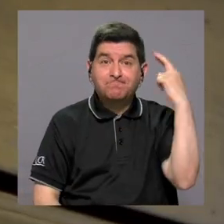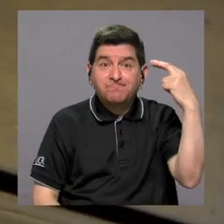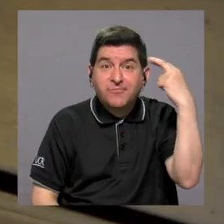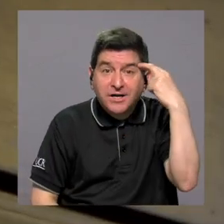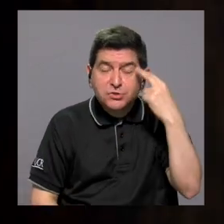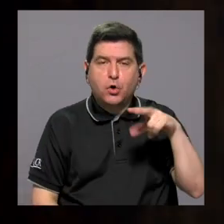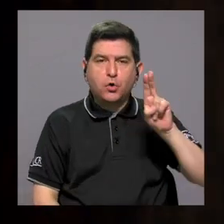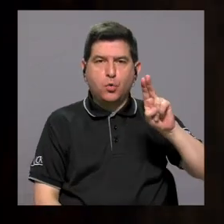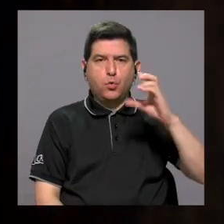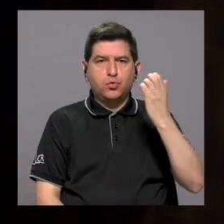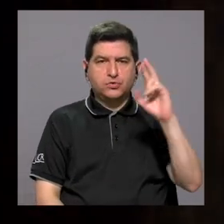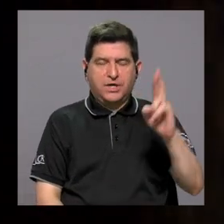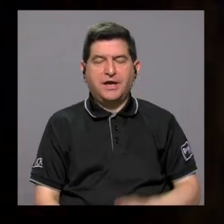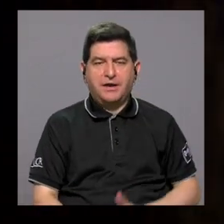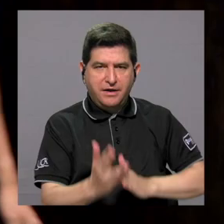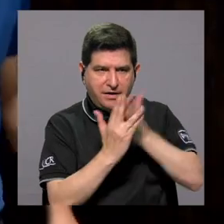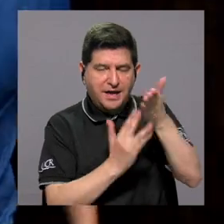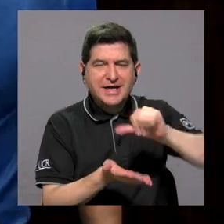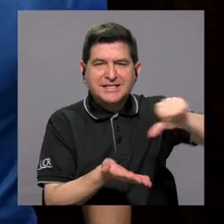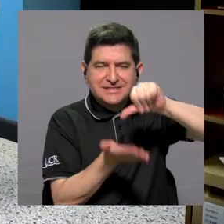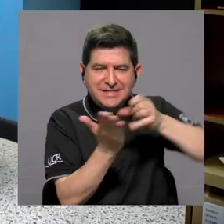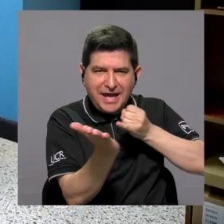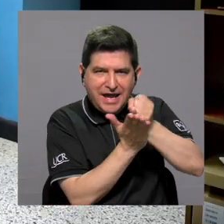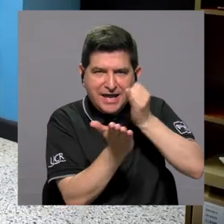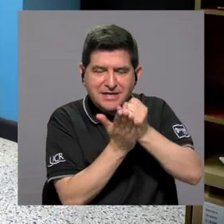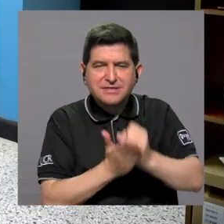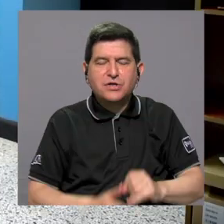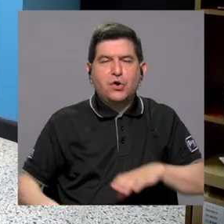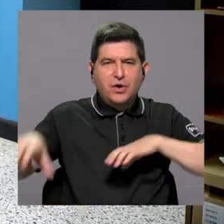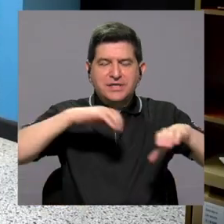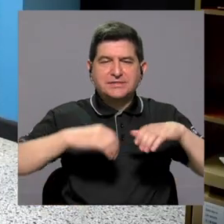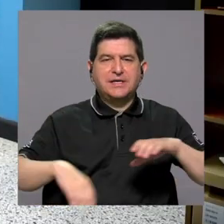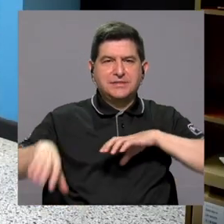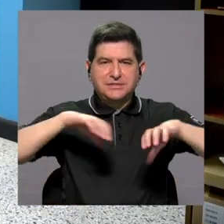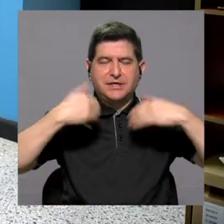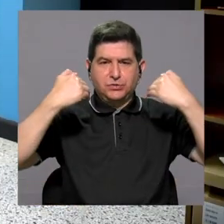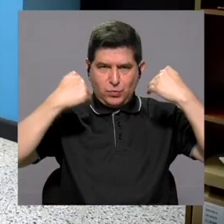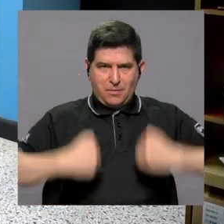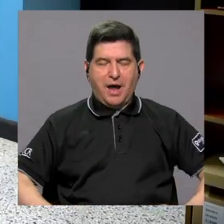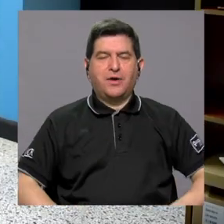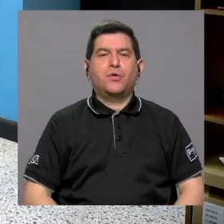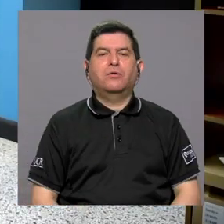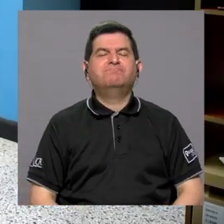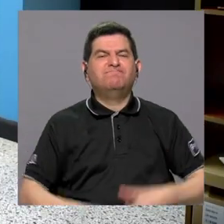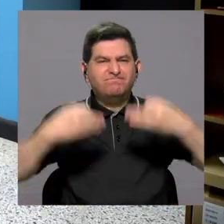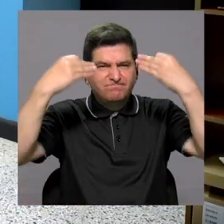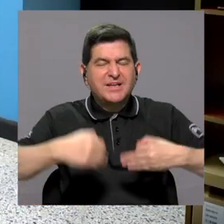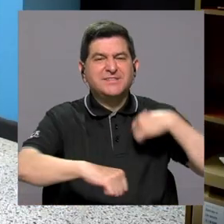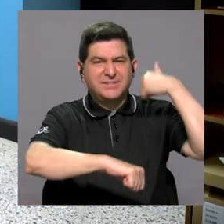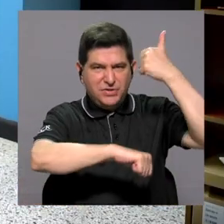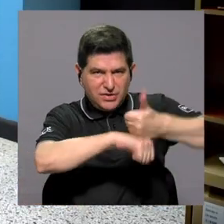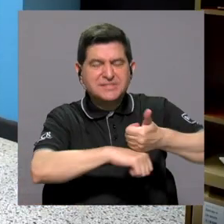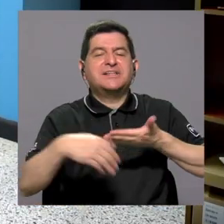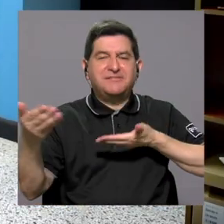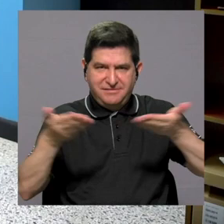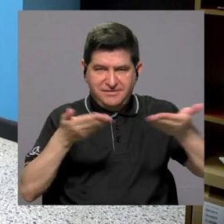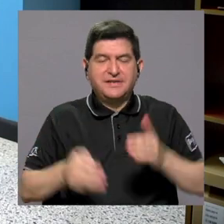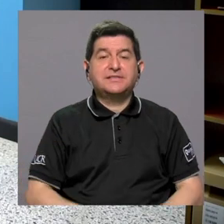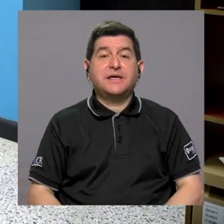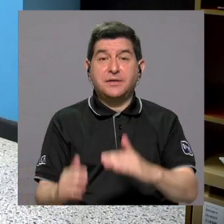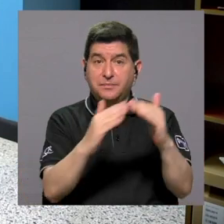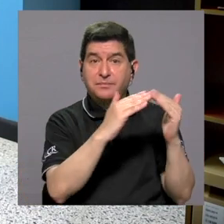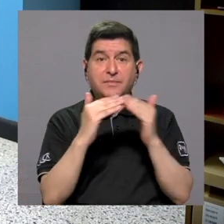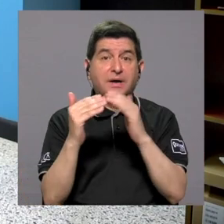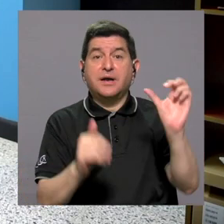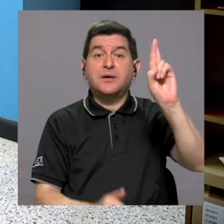ello, la UCR, a través del Centro de Investigación en Ciencias del Movimiento Humano, decidió habilitar este servicio a la